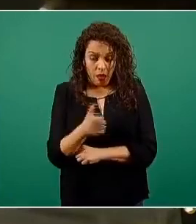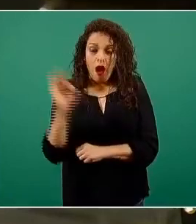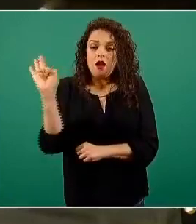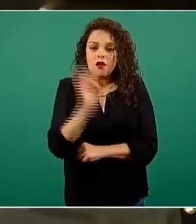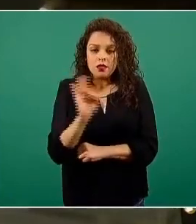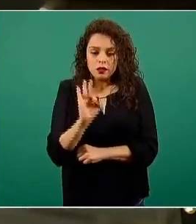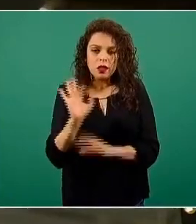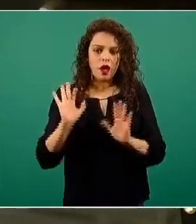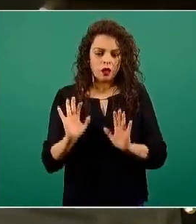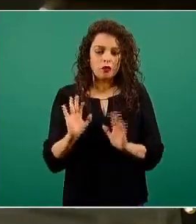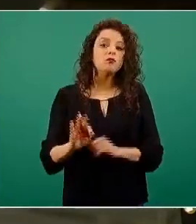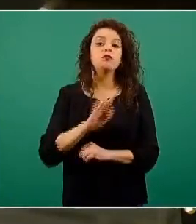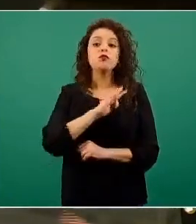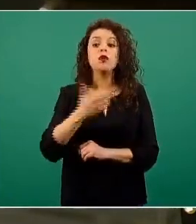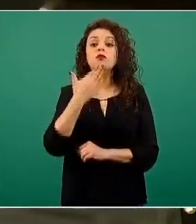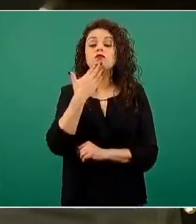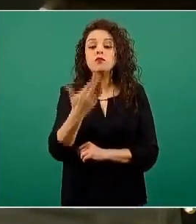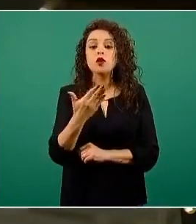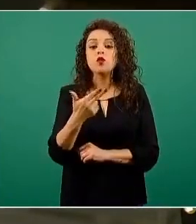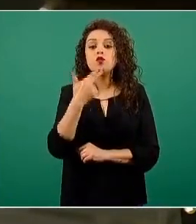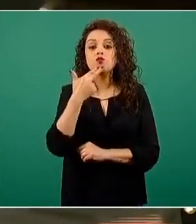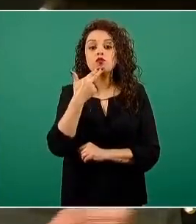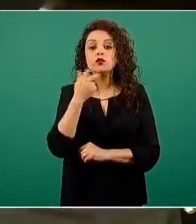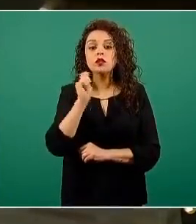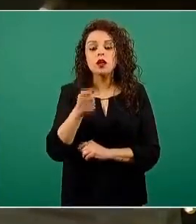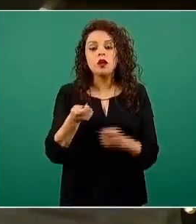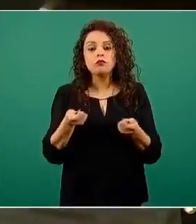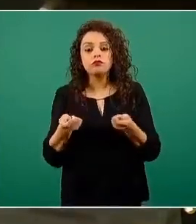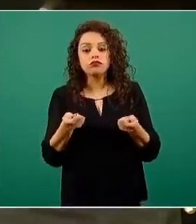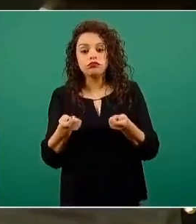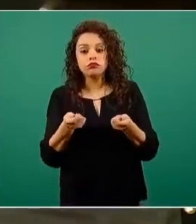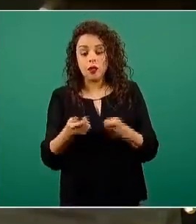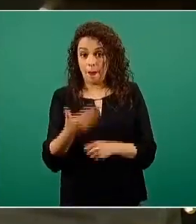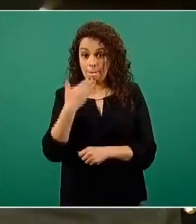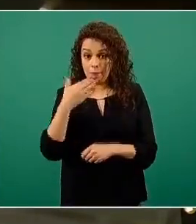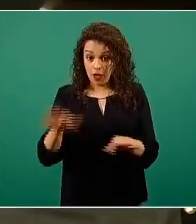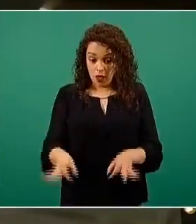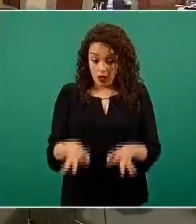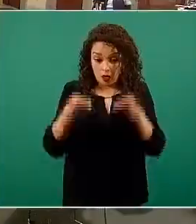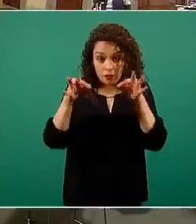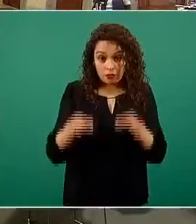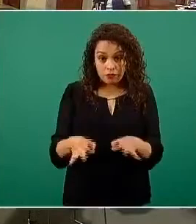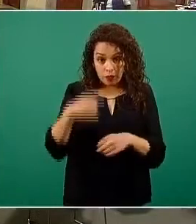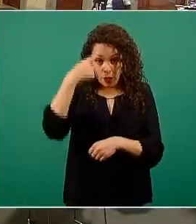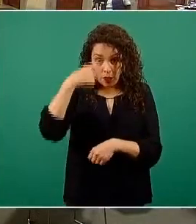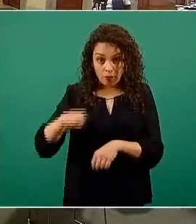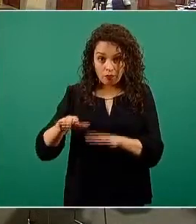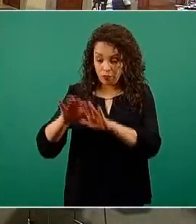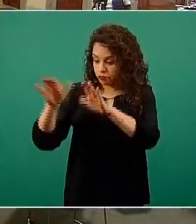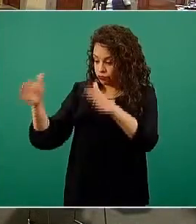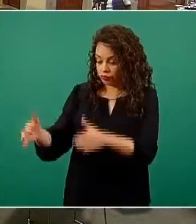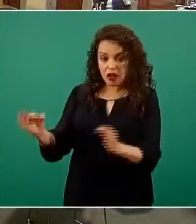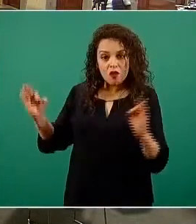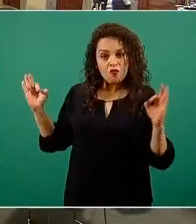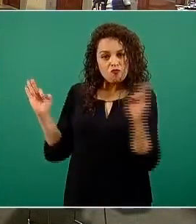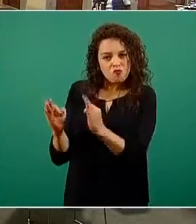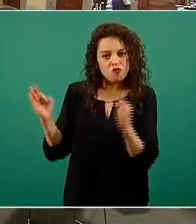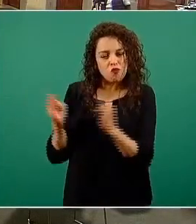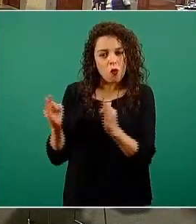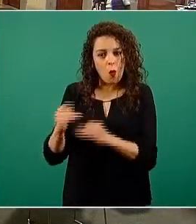hacer buen manejo del biológico, es decir, que tenga la eficiencia de la red de frío que corresponda a cada